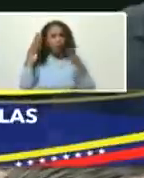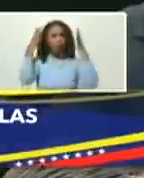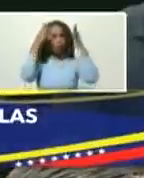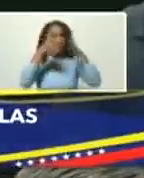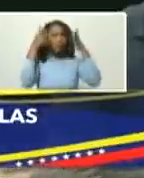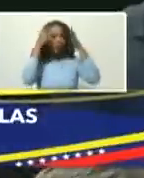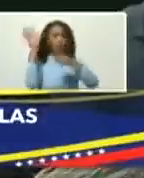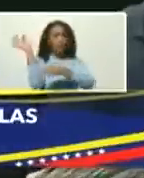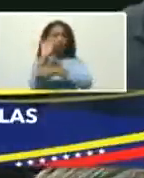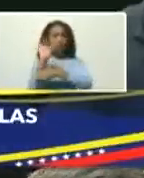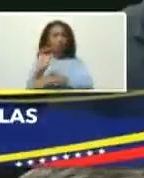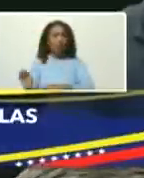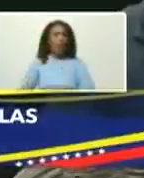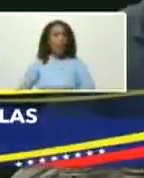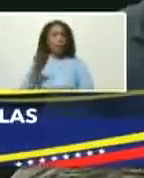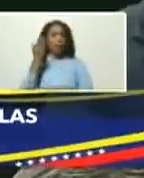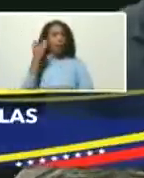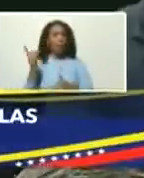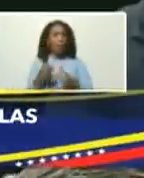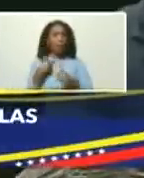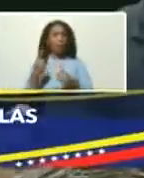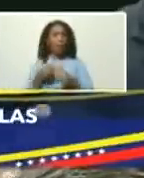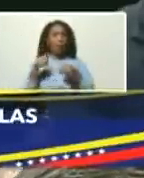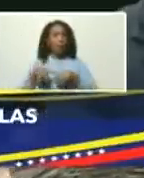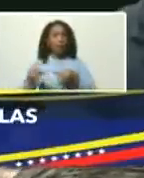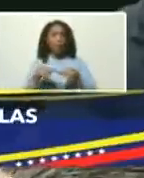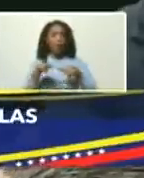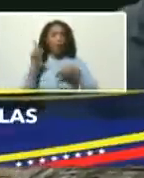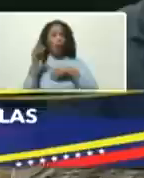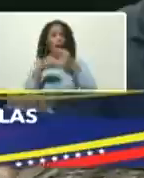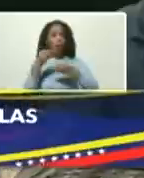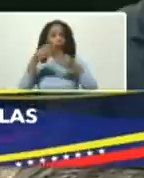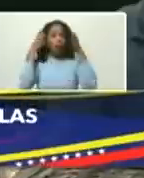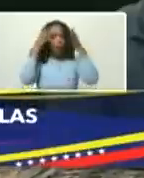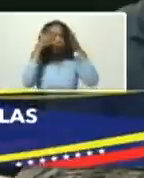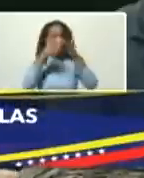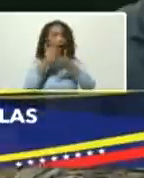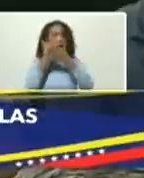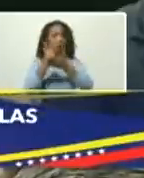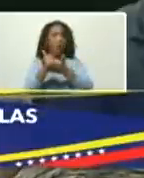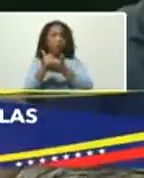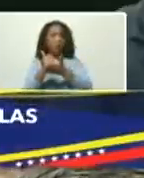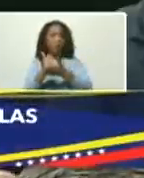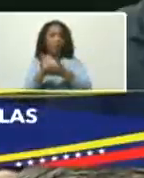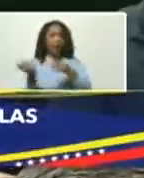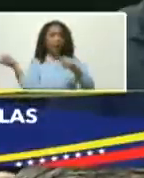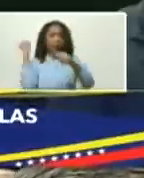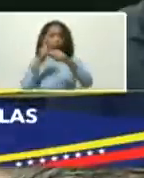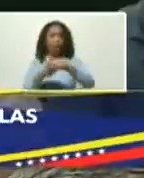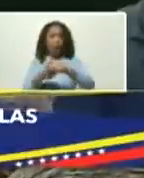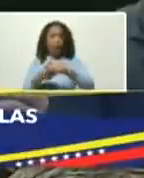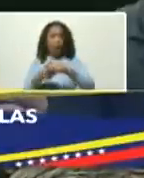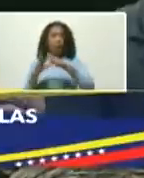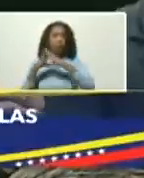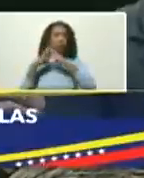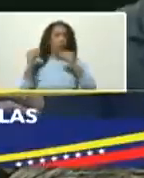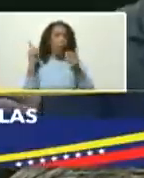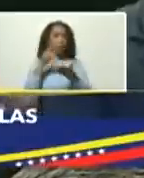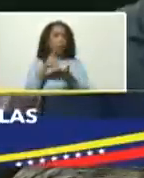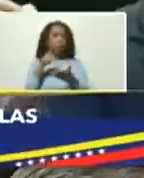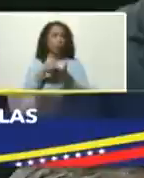las funciones primordiales de este espacio presidente es asesorar es ayudar es sumarnos a todos y